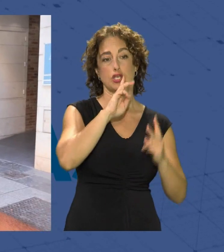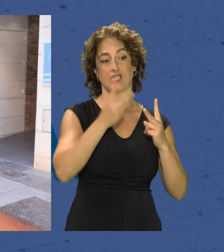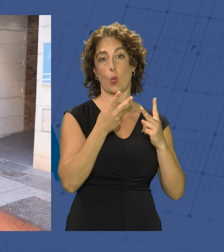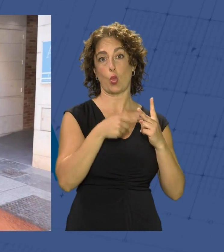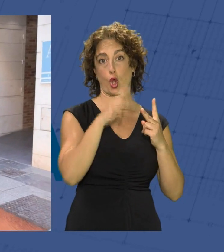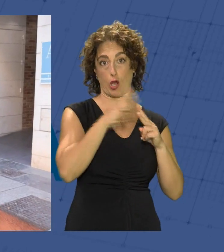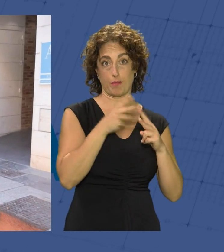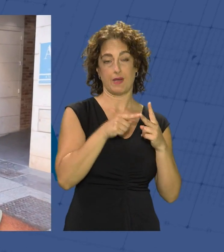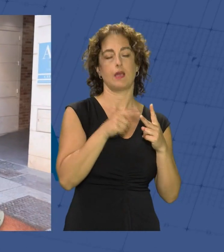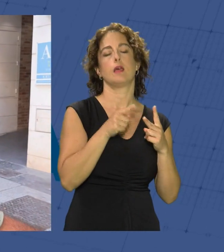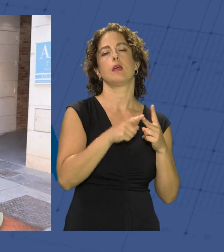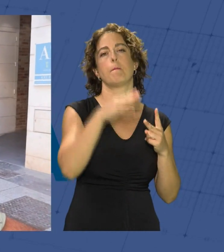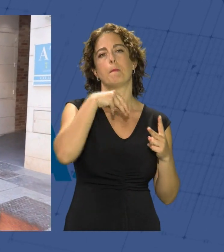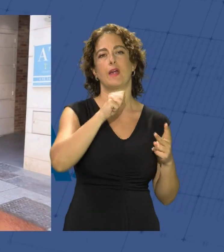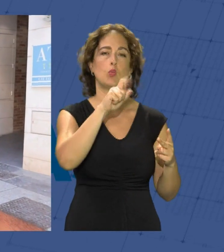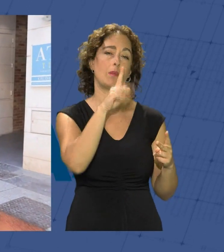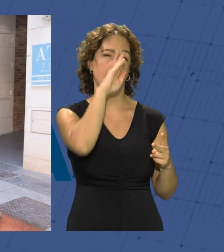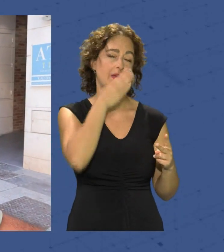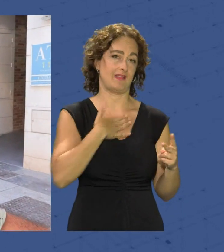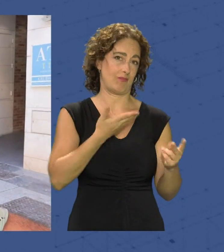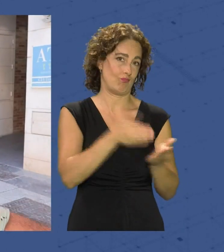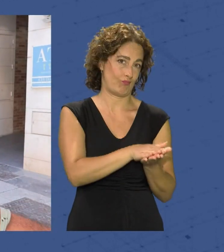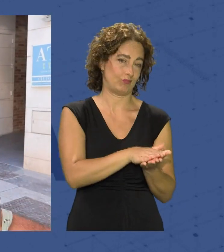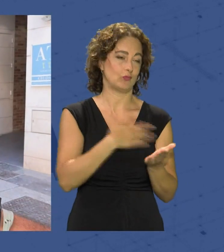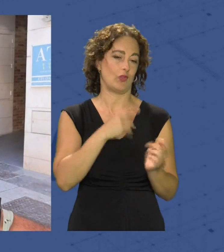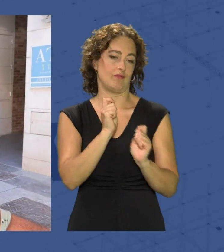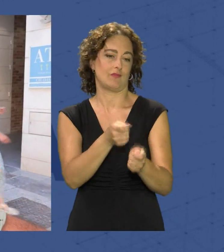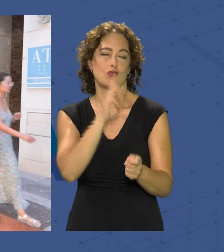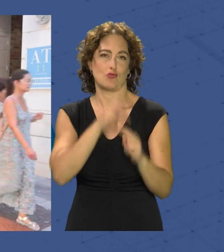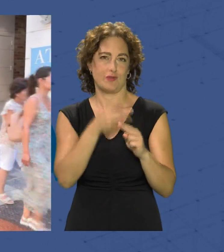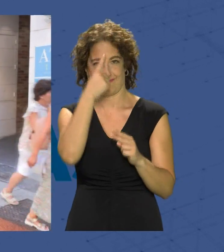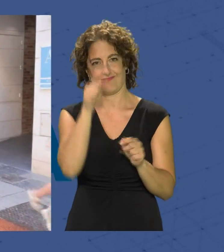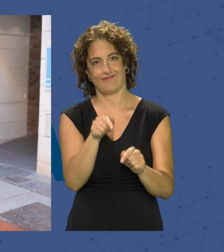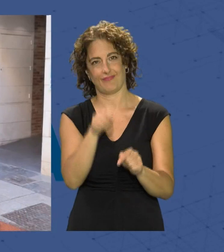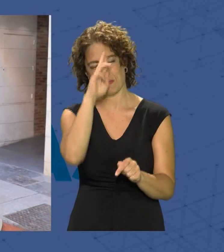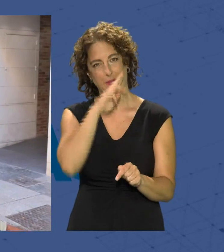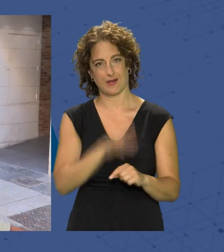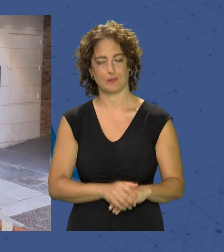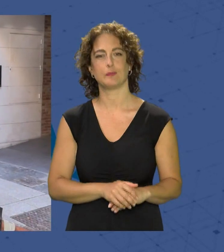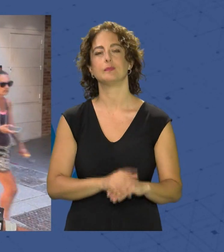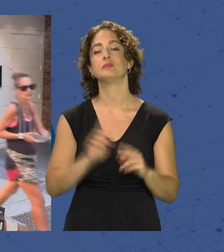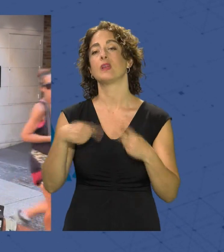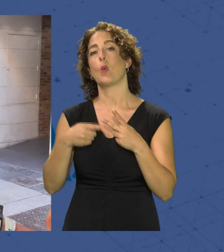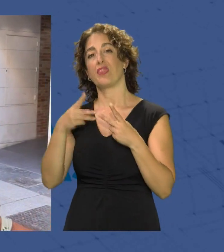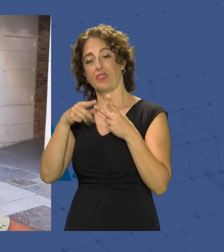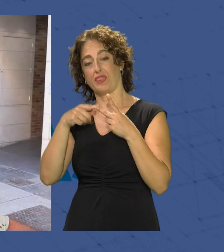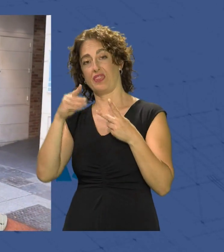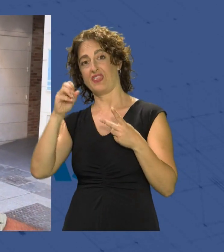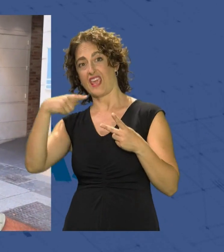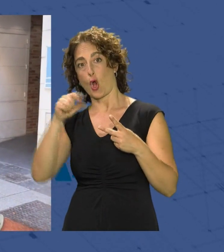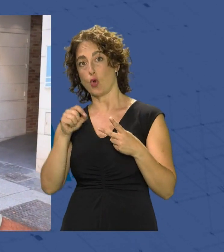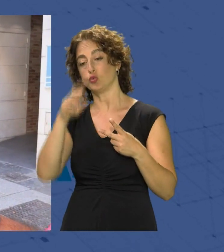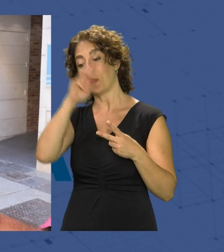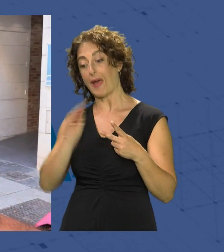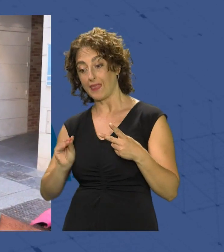padre era Manuel y mi padre ya no vive entonces pues se lo puse un poco en memoria de mi padre y Diego porque realmente su papá se llama Diego